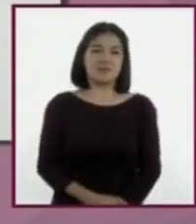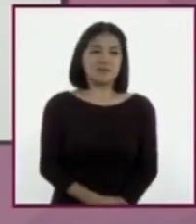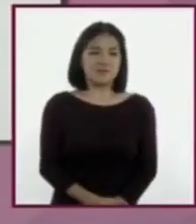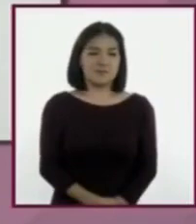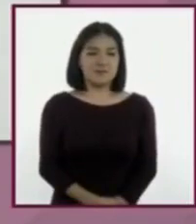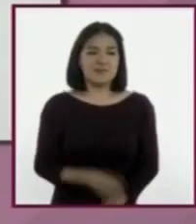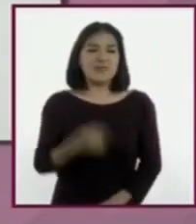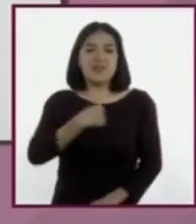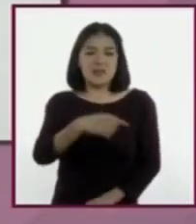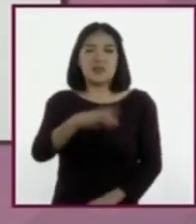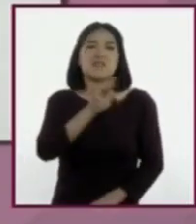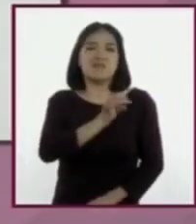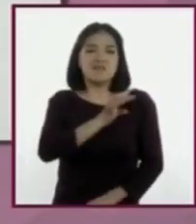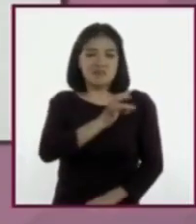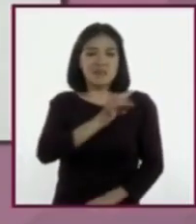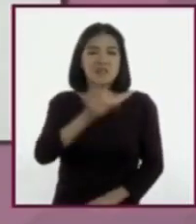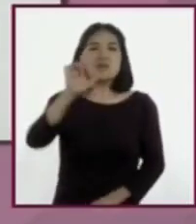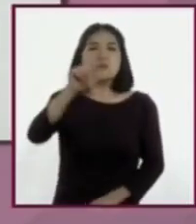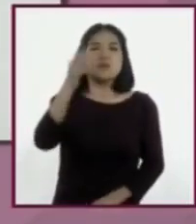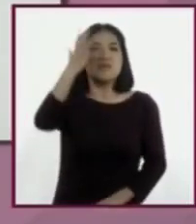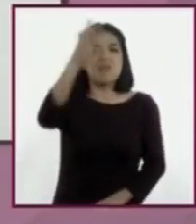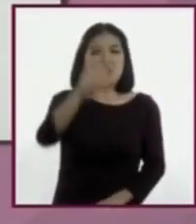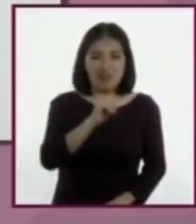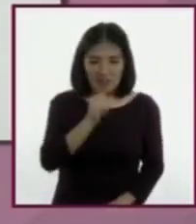Tengo miedo a no ser alguien en la vida.